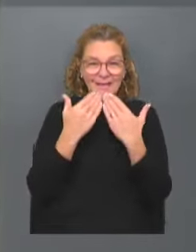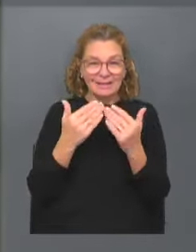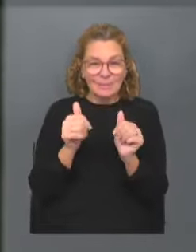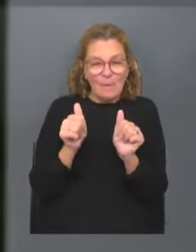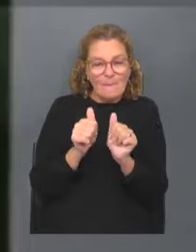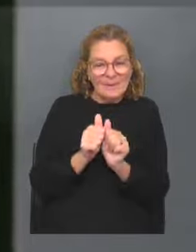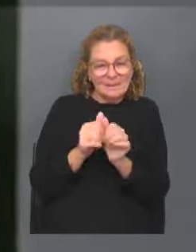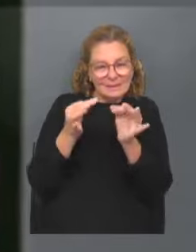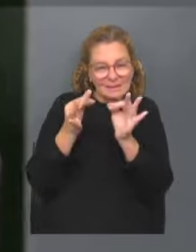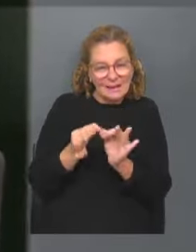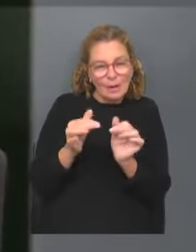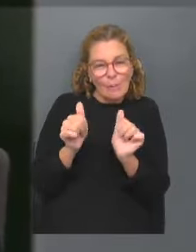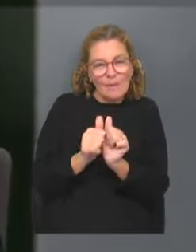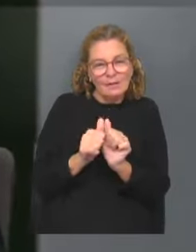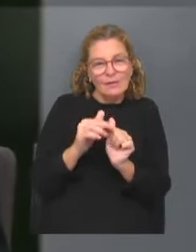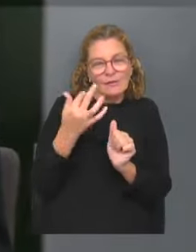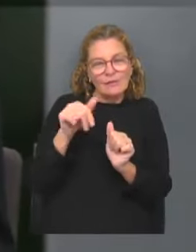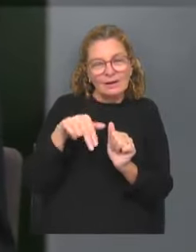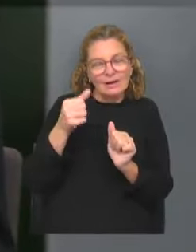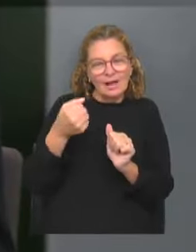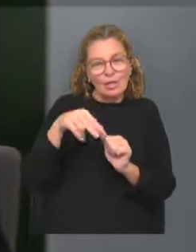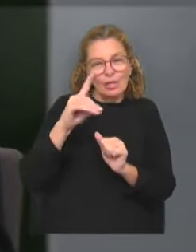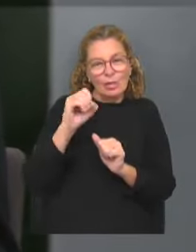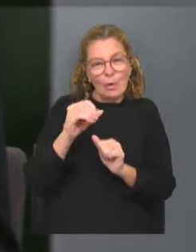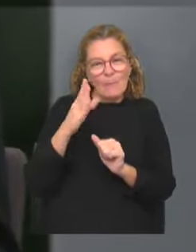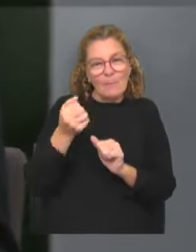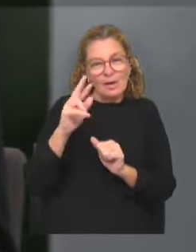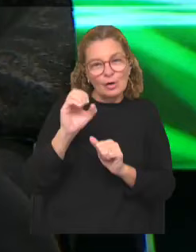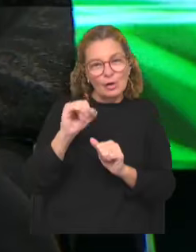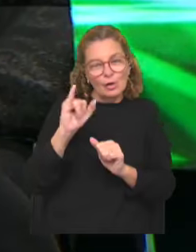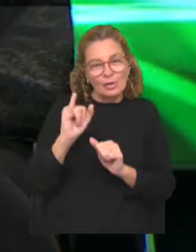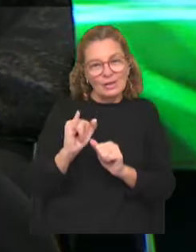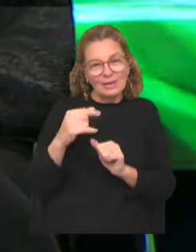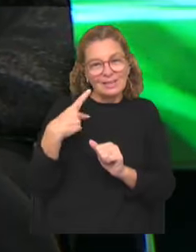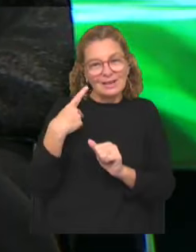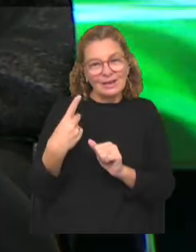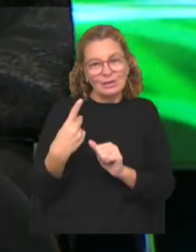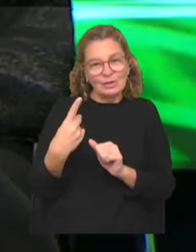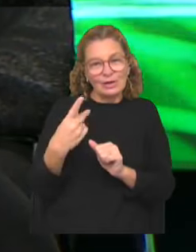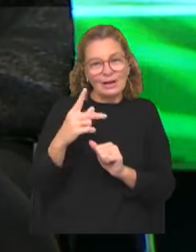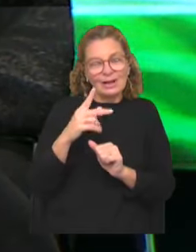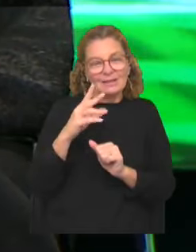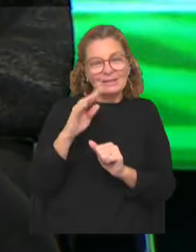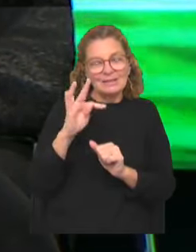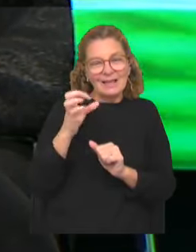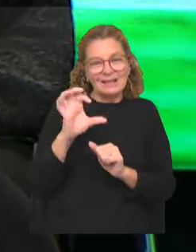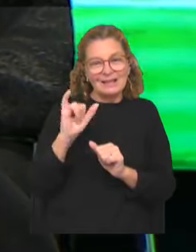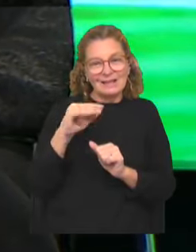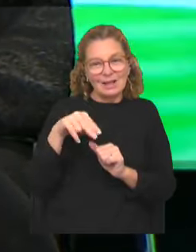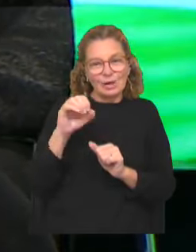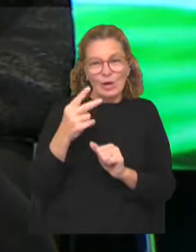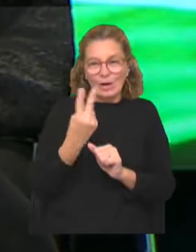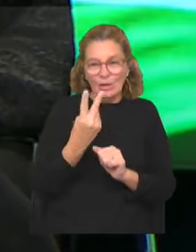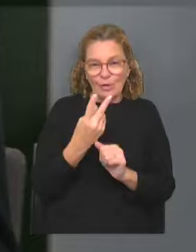acompañen a Fernando Parodi, el director de la obra, y a Karina Tassino, productora. ¿Cómo están? Gracias por venir a ambos. Muchas gracias por la